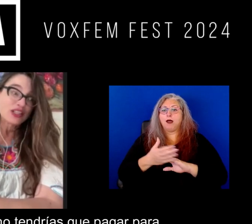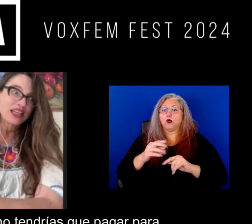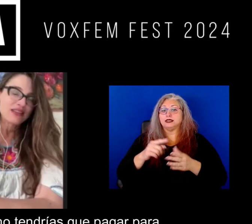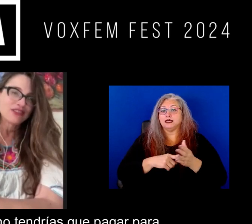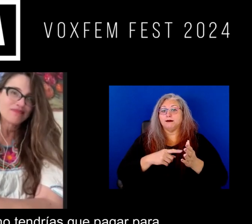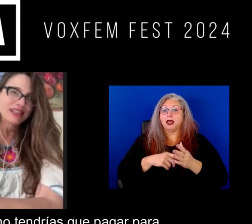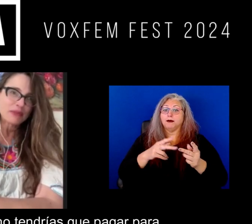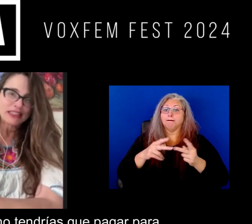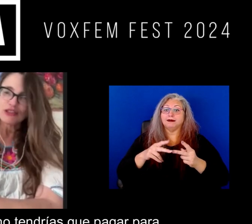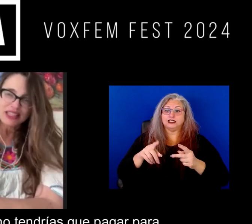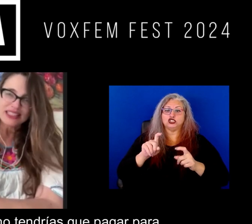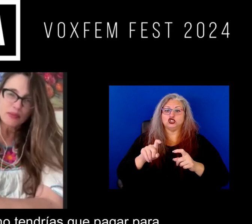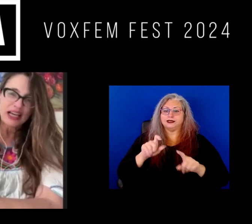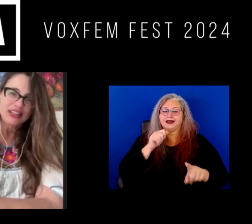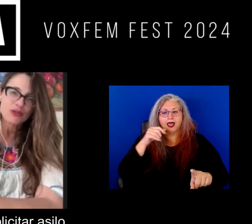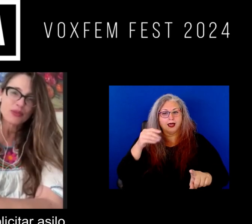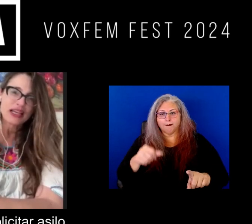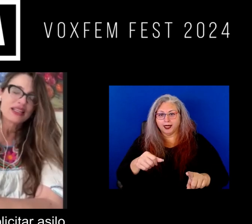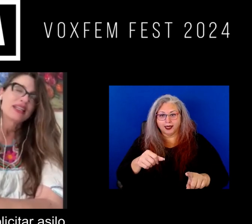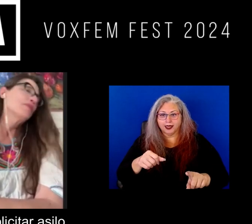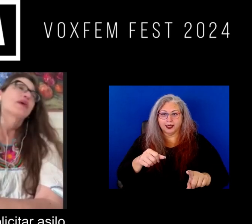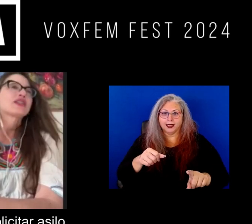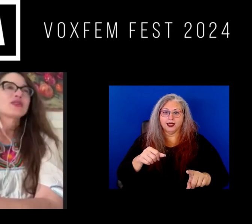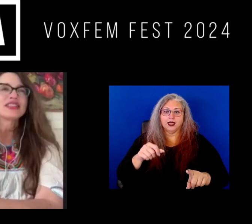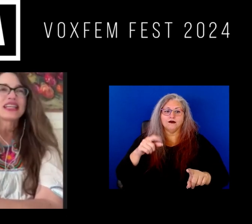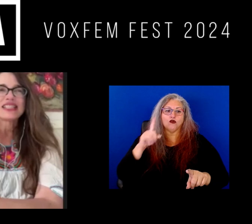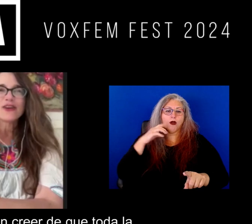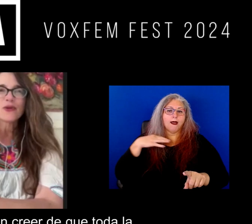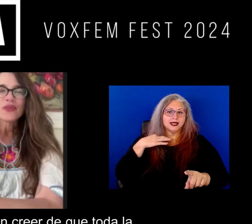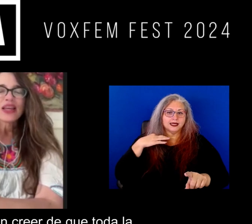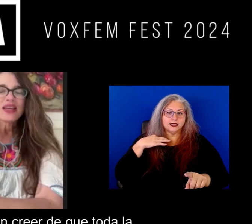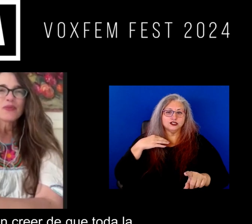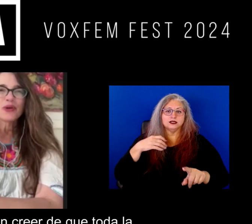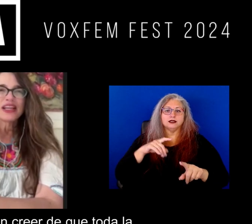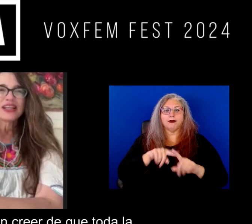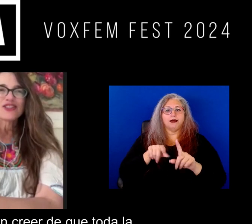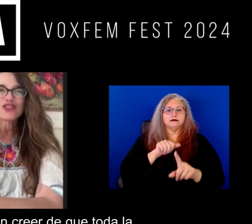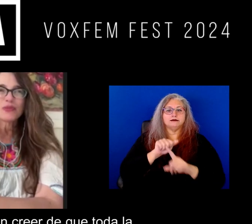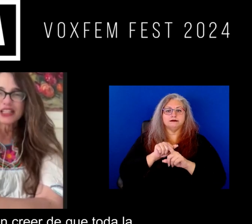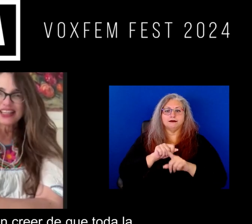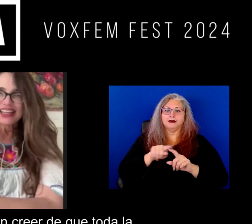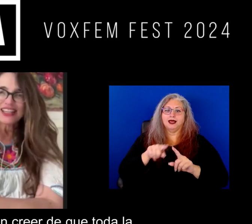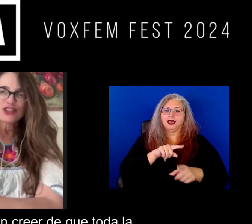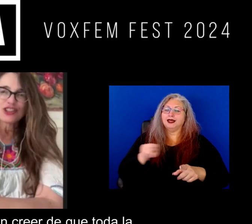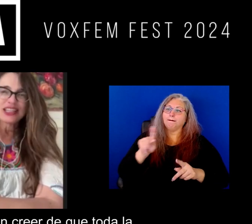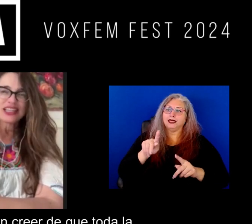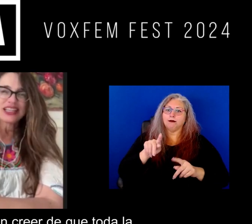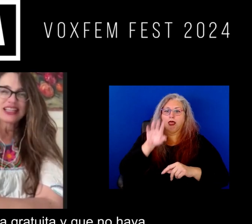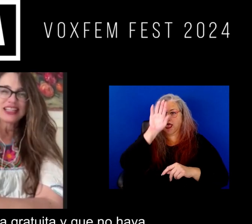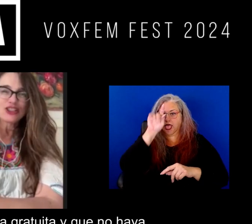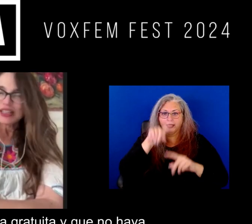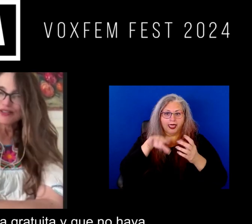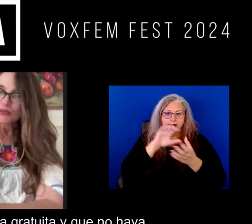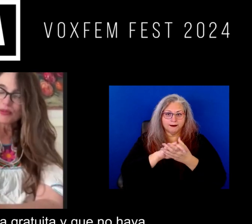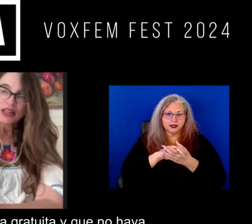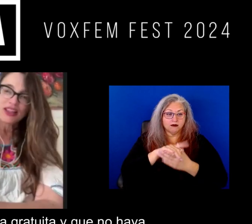las opciones que hay donde realmente no tendrías que pagar ¿no? para para solicitar así no pues no se pueden creer ¿no? de que